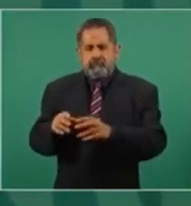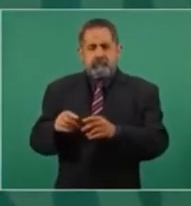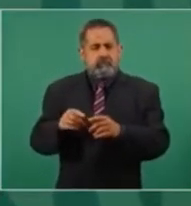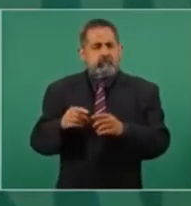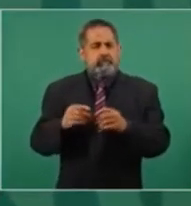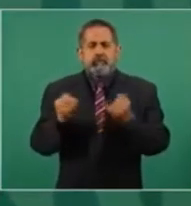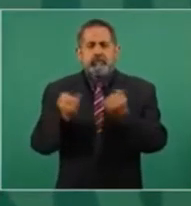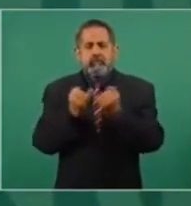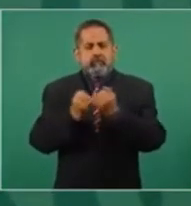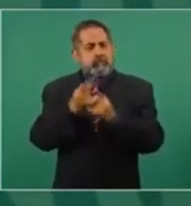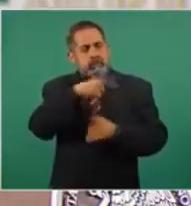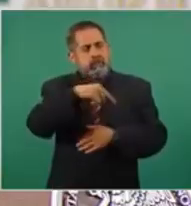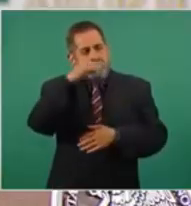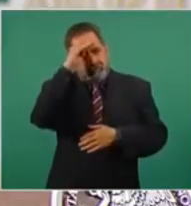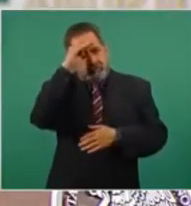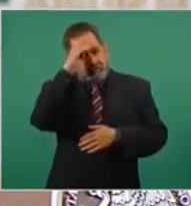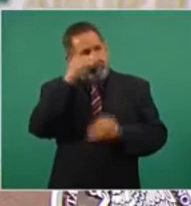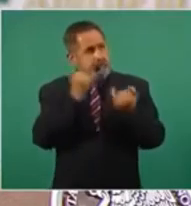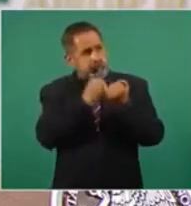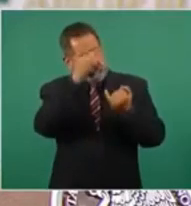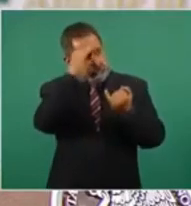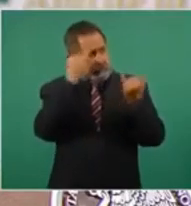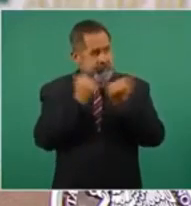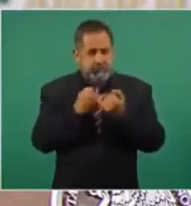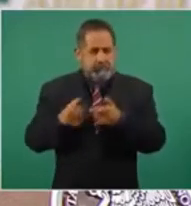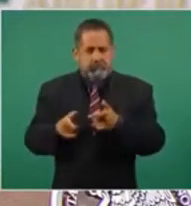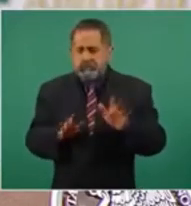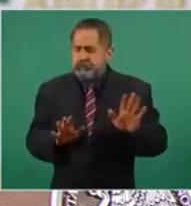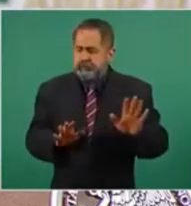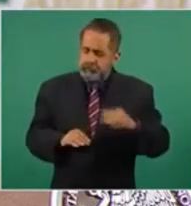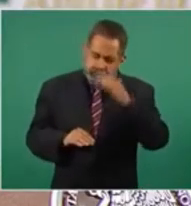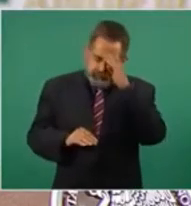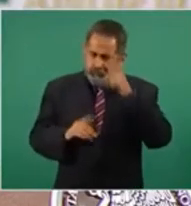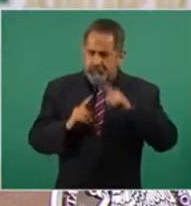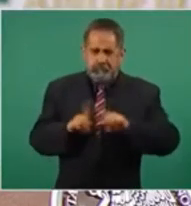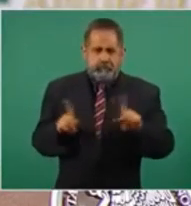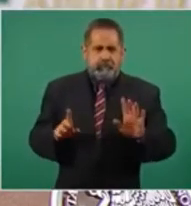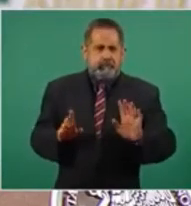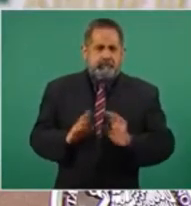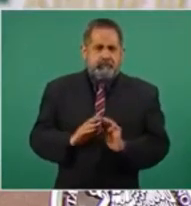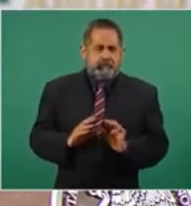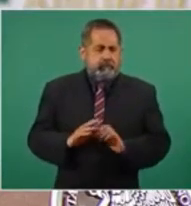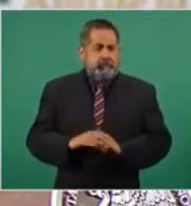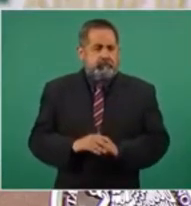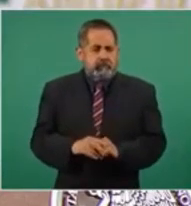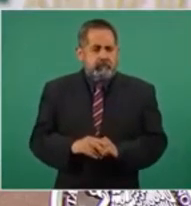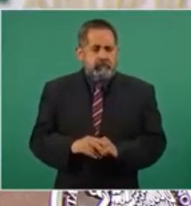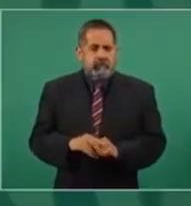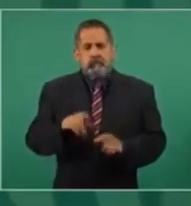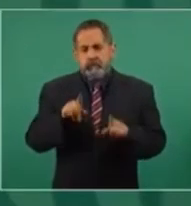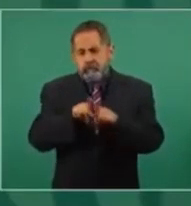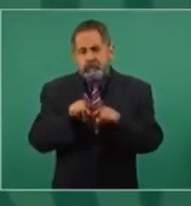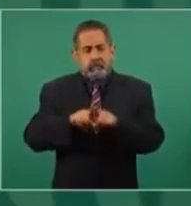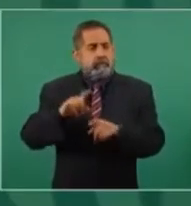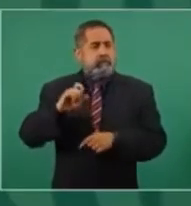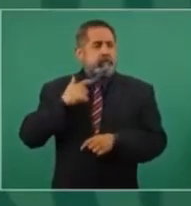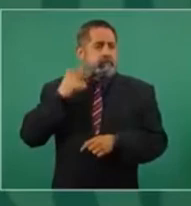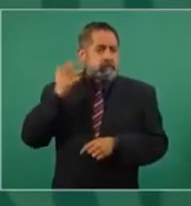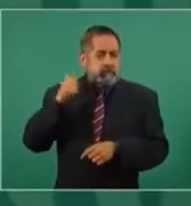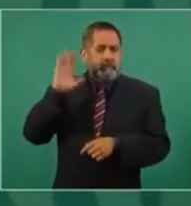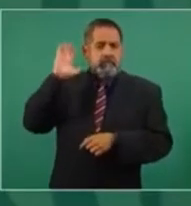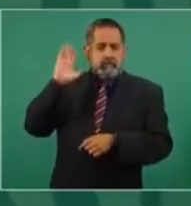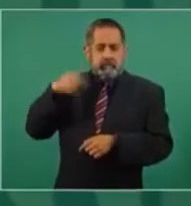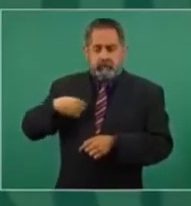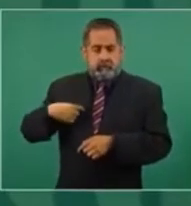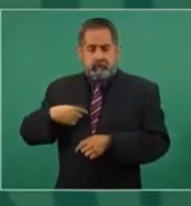piensan y también como era antes de que